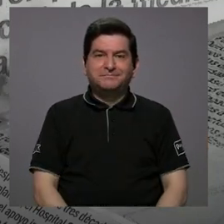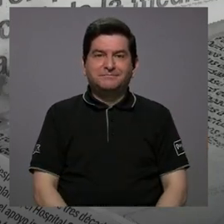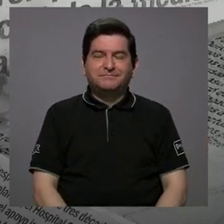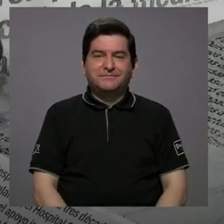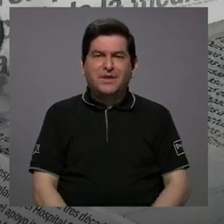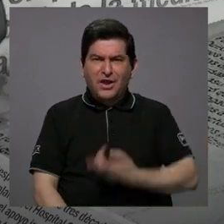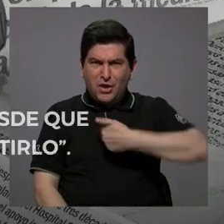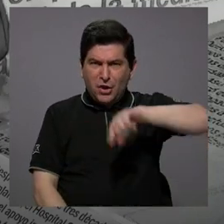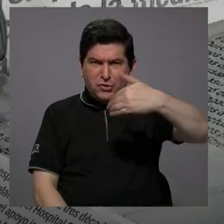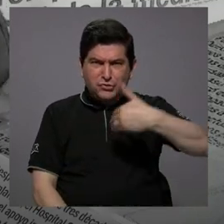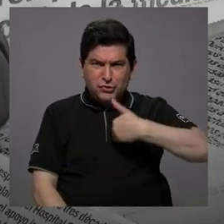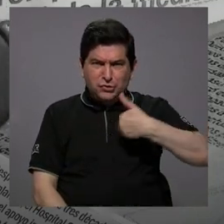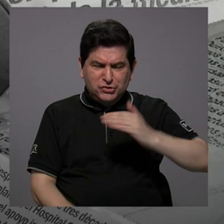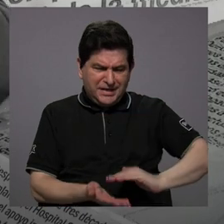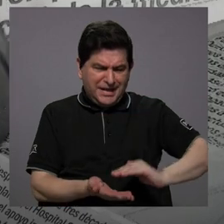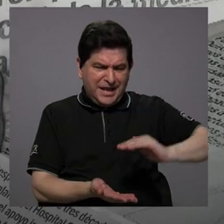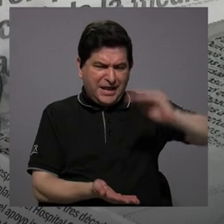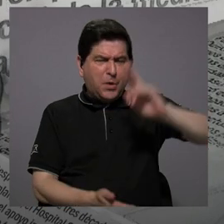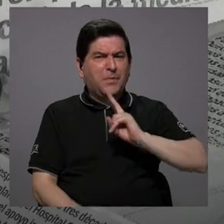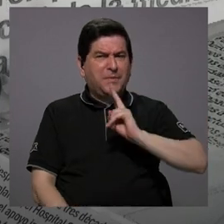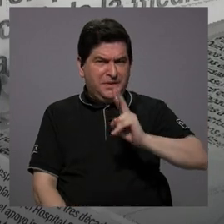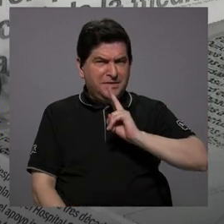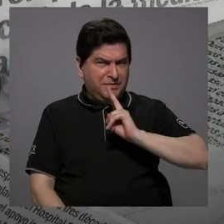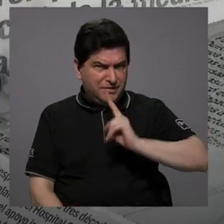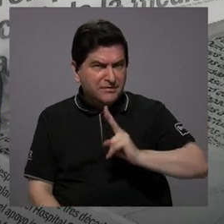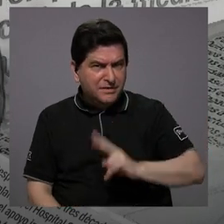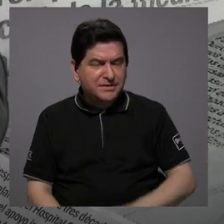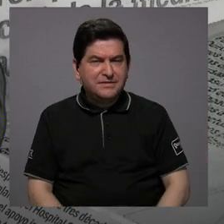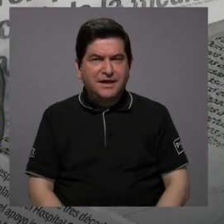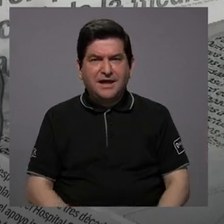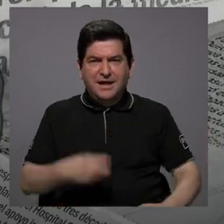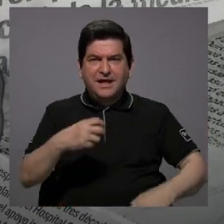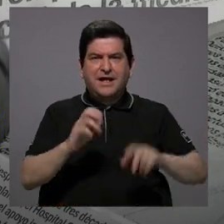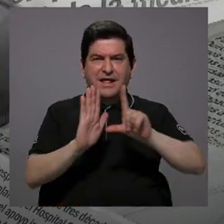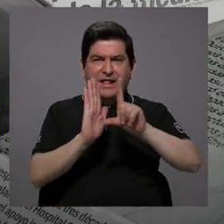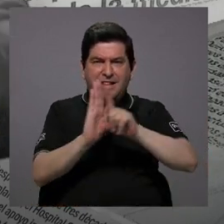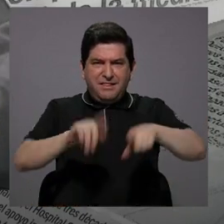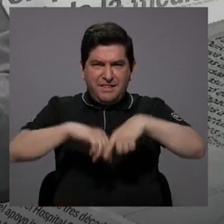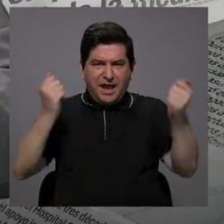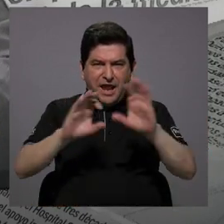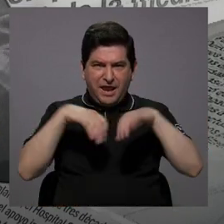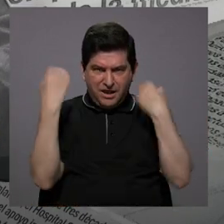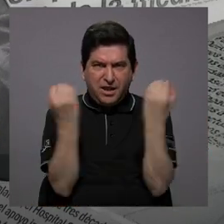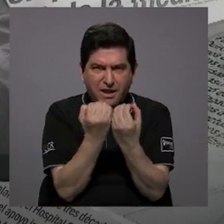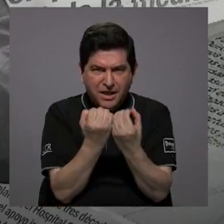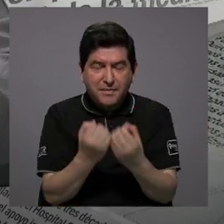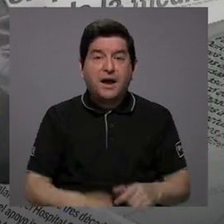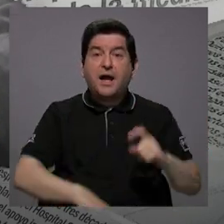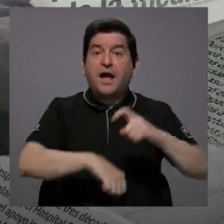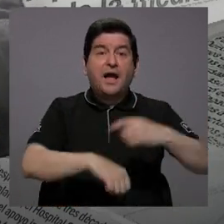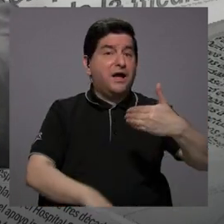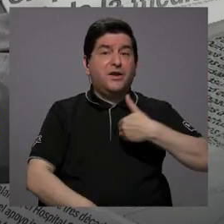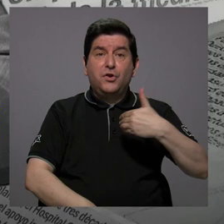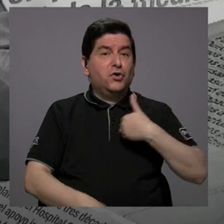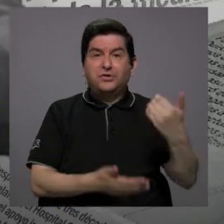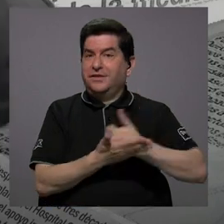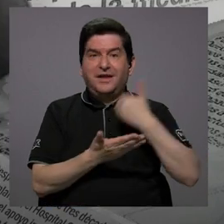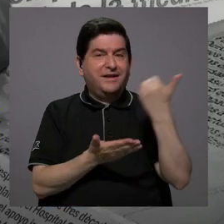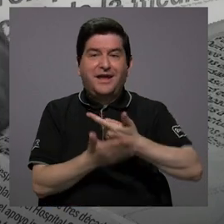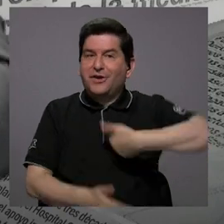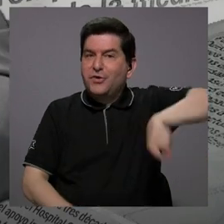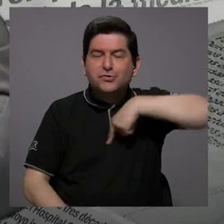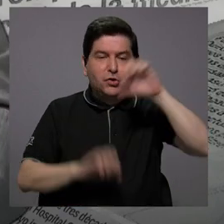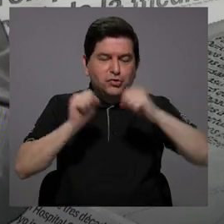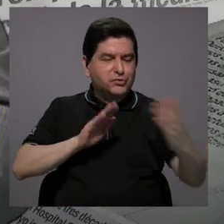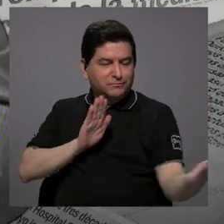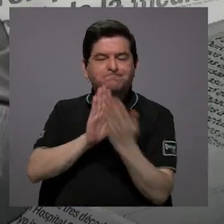cuándo nosotros tenemos un incremento real del crimen organizado? Desde el momento en el que no tenemos los suficientes recursos para